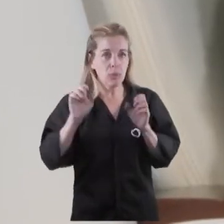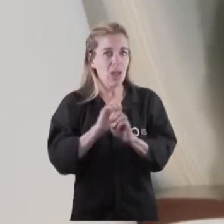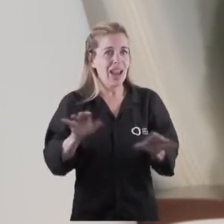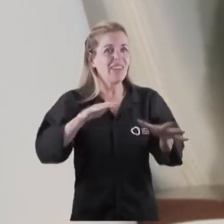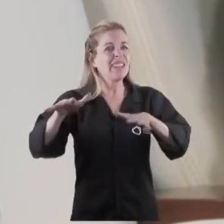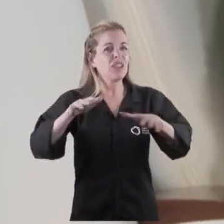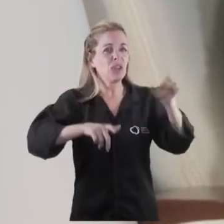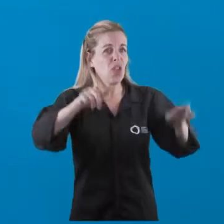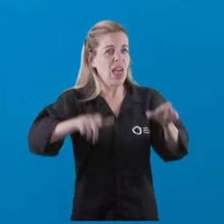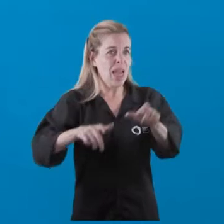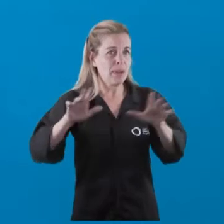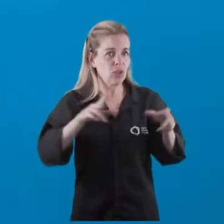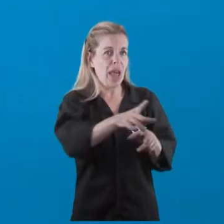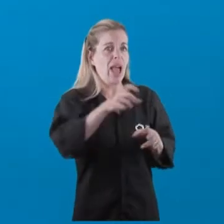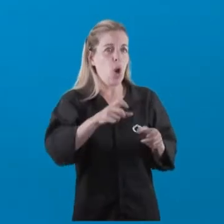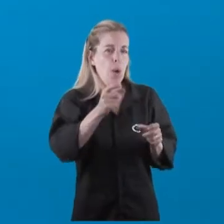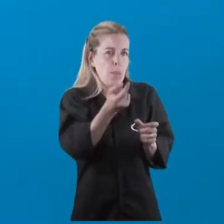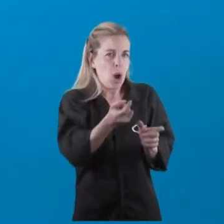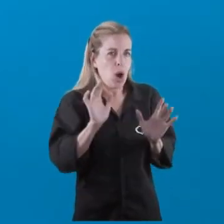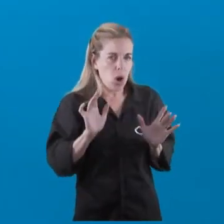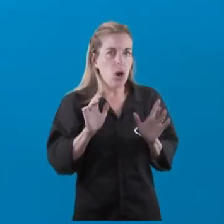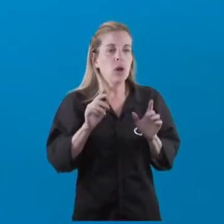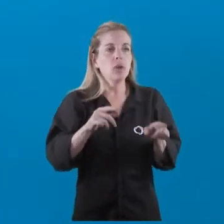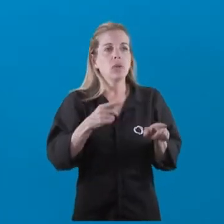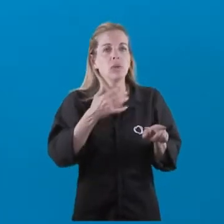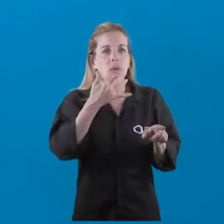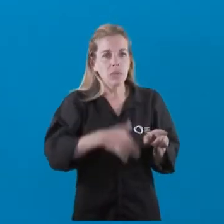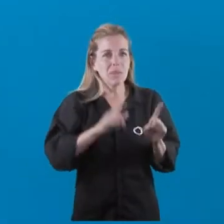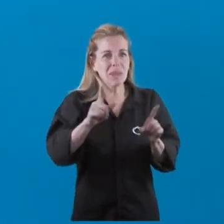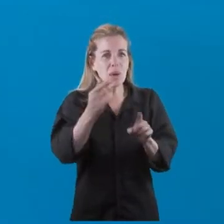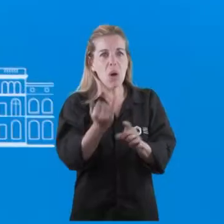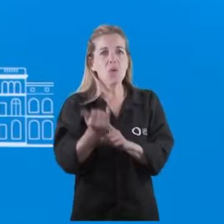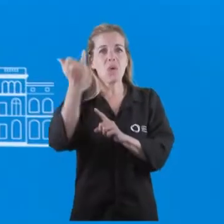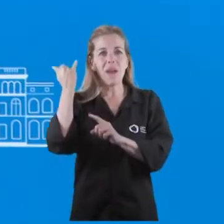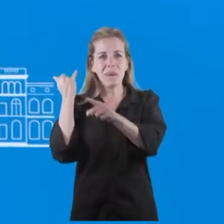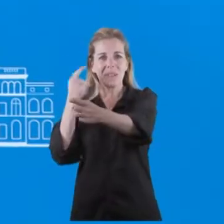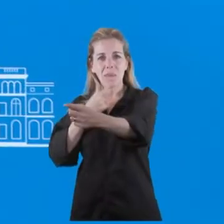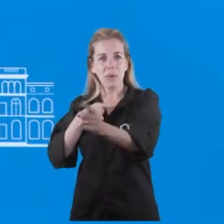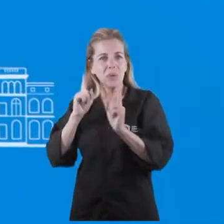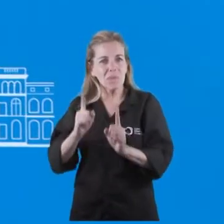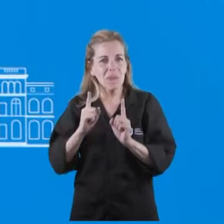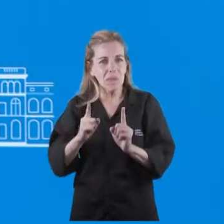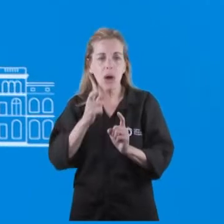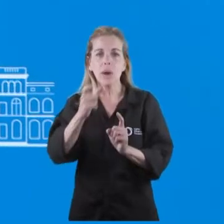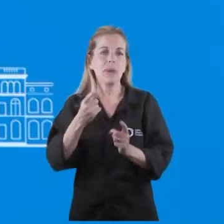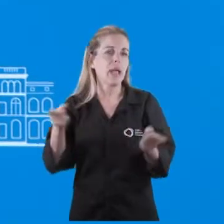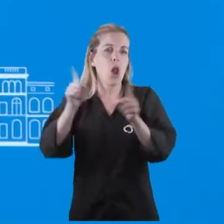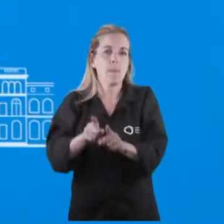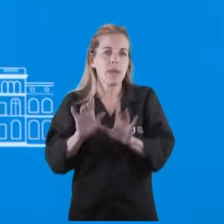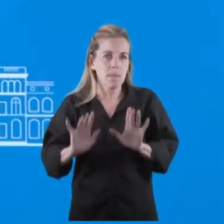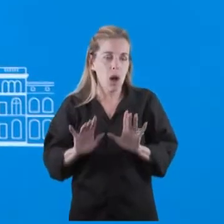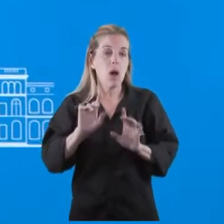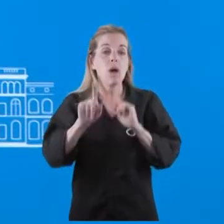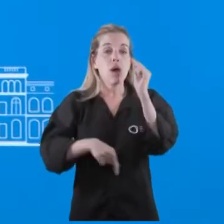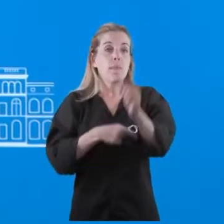pesos por día con suerte. Entiendo que es exactamente la misma pregunta que me hizo el jueves pasado, Juan Pablo. Entonces le vuelvo a repetir lo que dije el jueves pasado. Pero vamos a cobrar este,